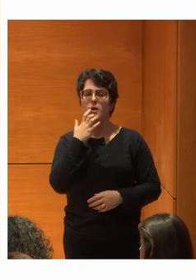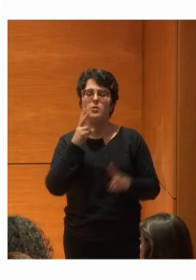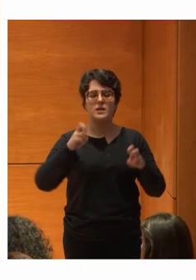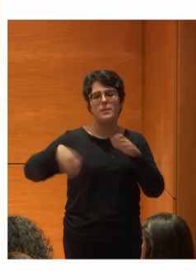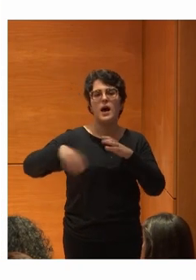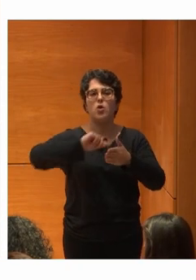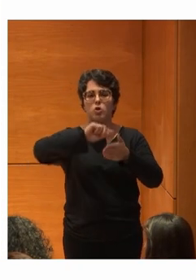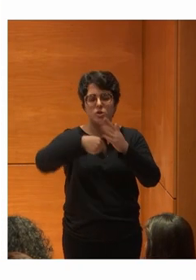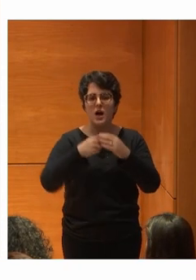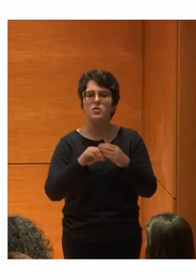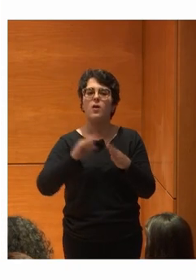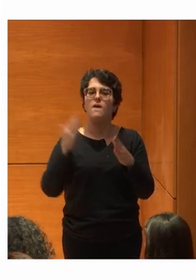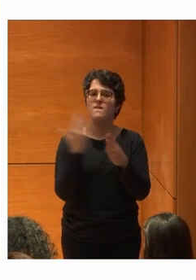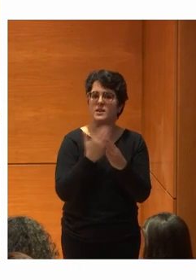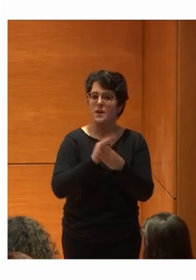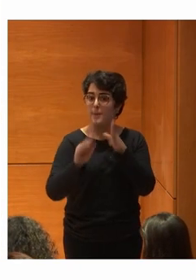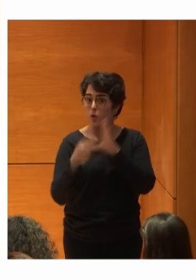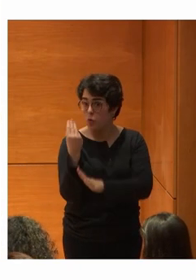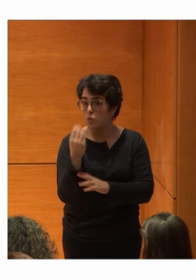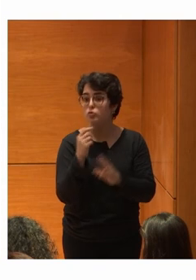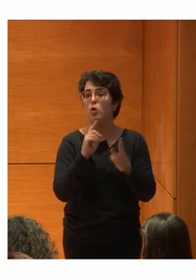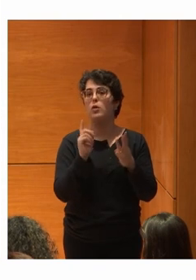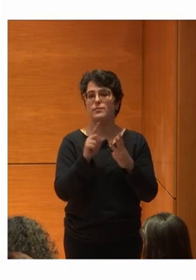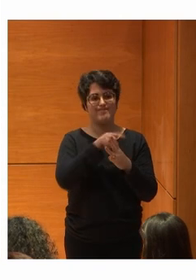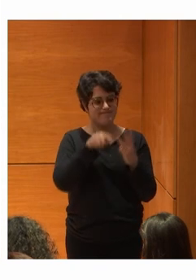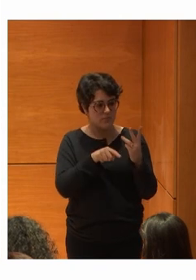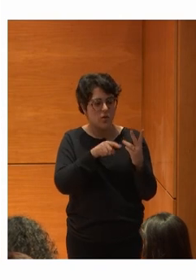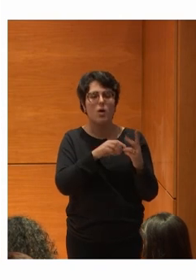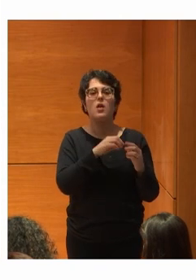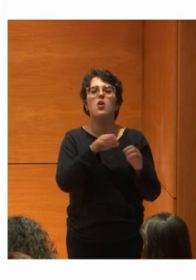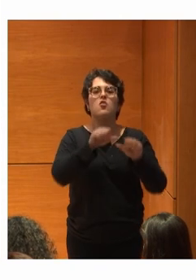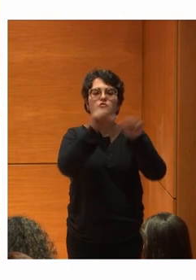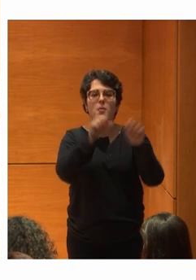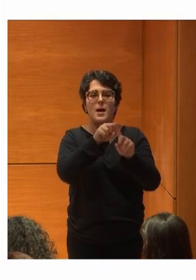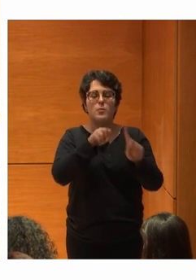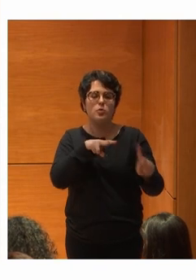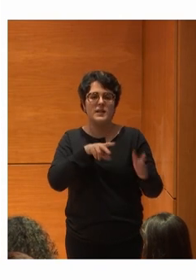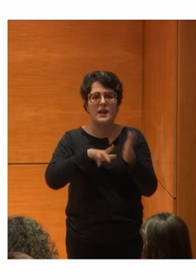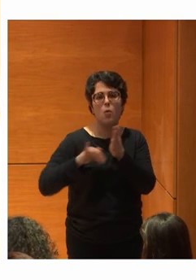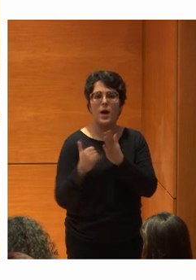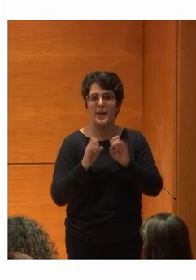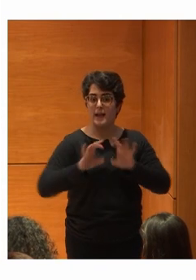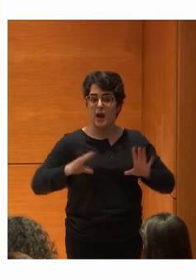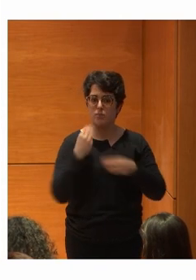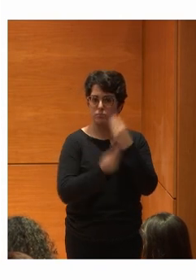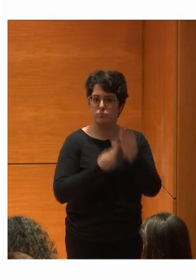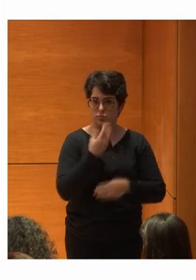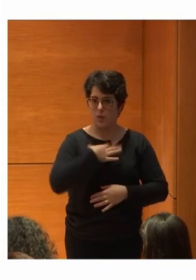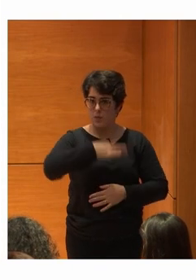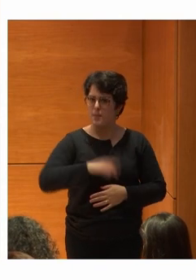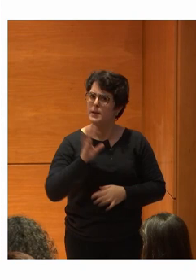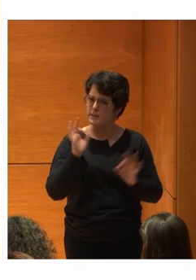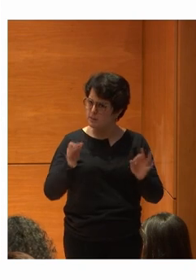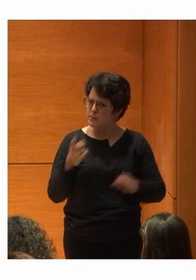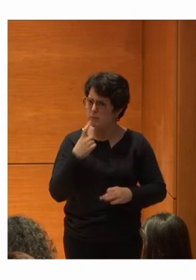contratos Las fichas de producto y tal Que se pueden trabajar desde un enfoque de lenguaje claro Pero siempre tiene su complejidad